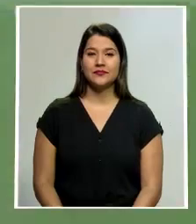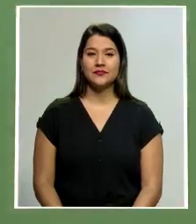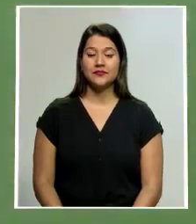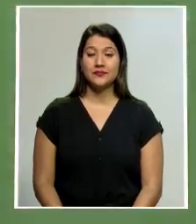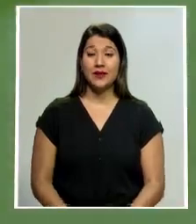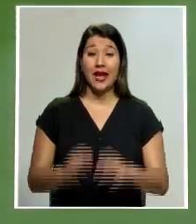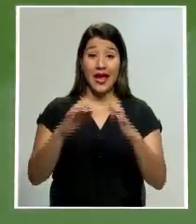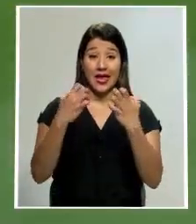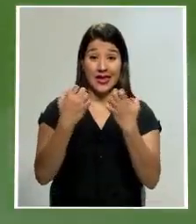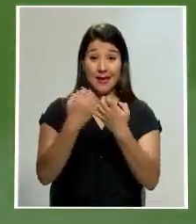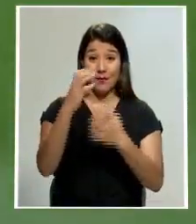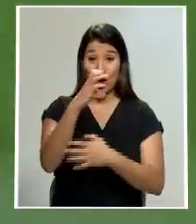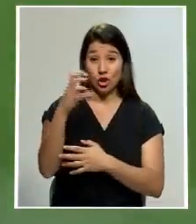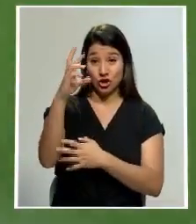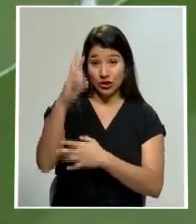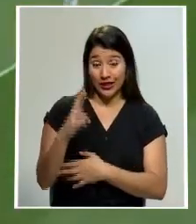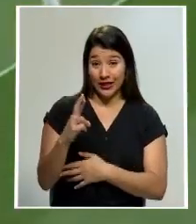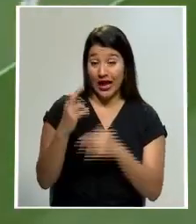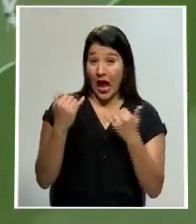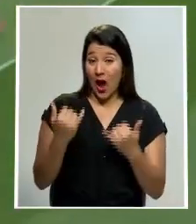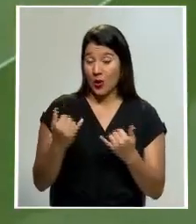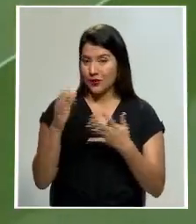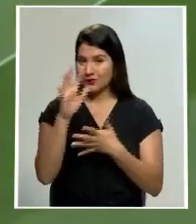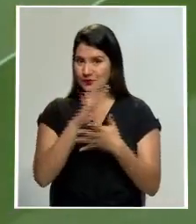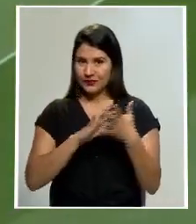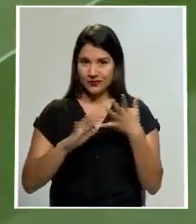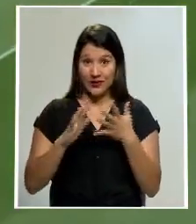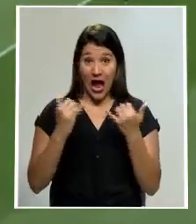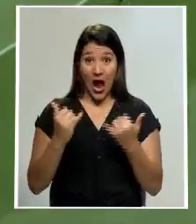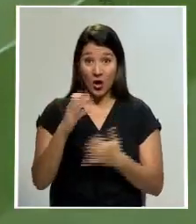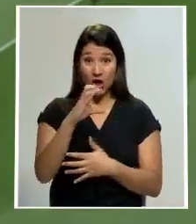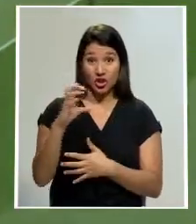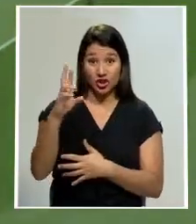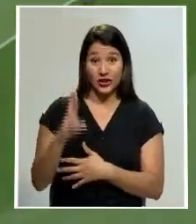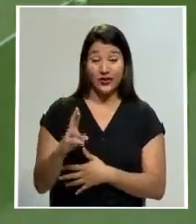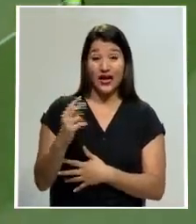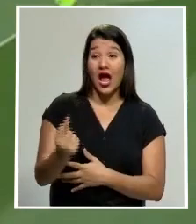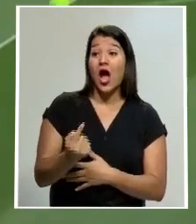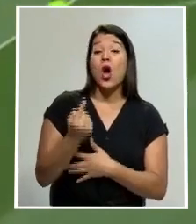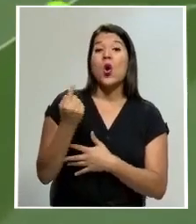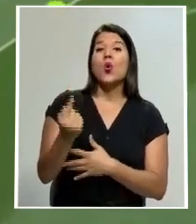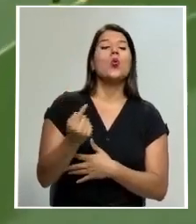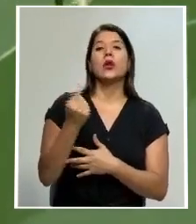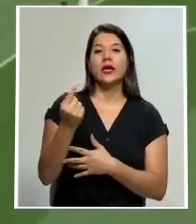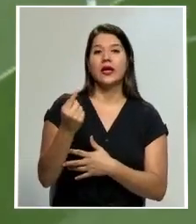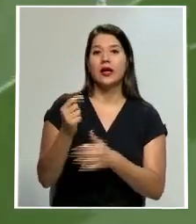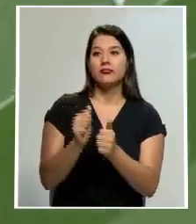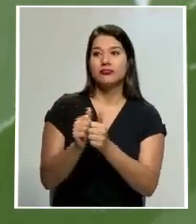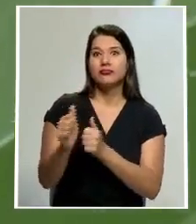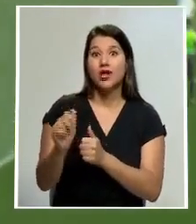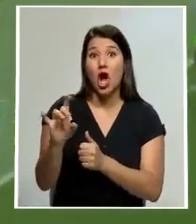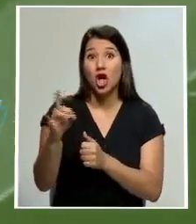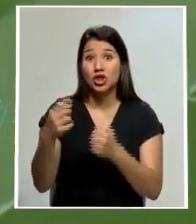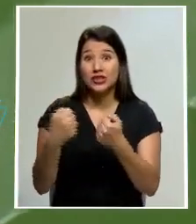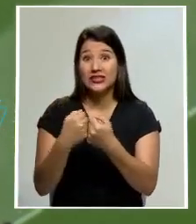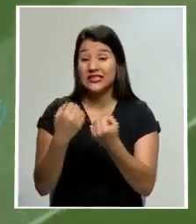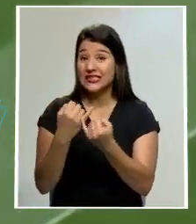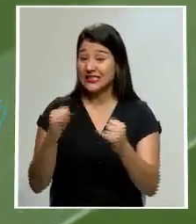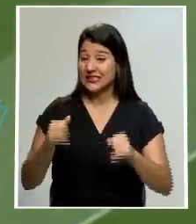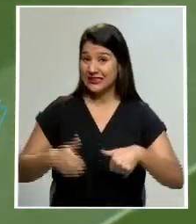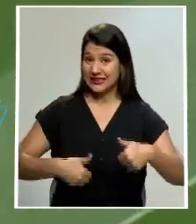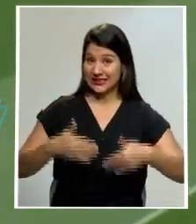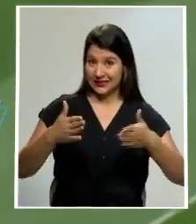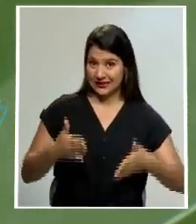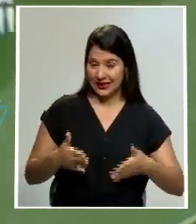La selección de Costa Rica está en un abismo. Hoy la Tricolor es la única que disputará la octogonal que está sin técnico. De sus siete